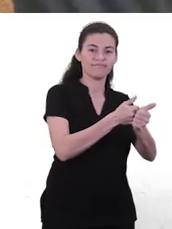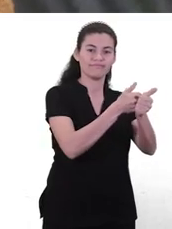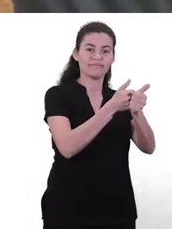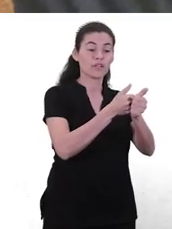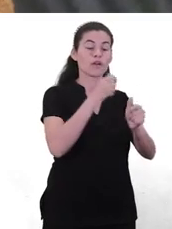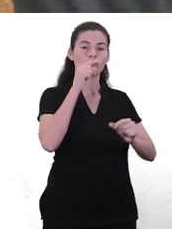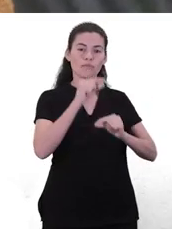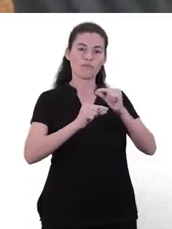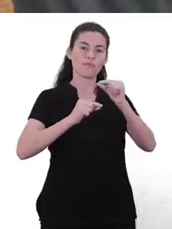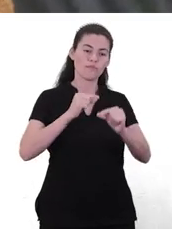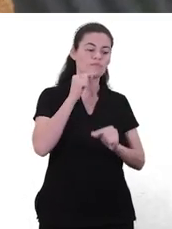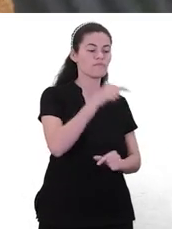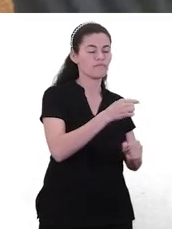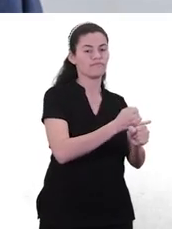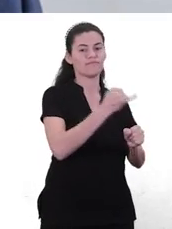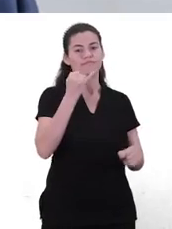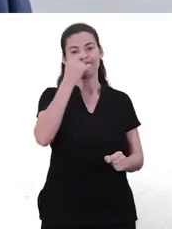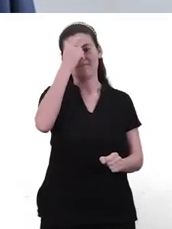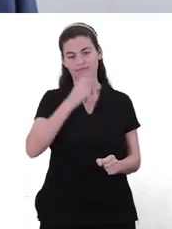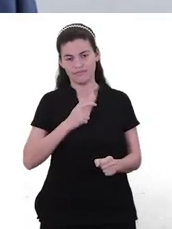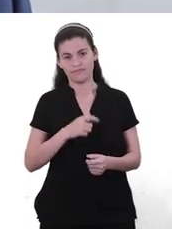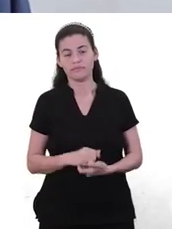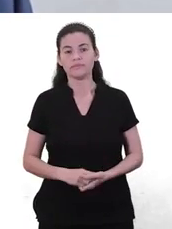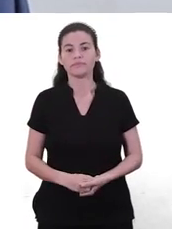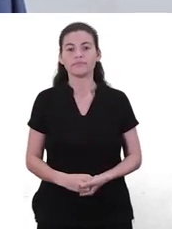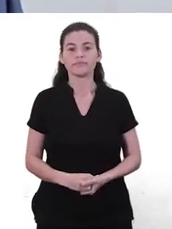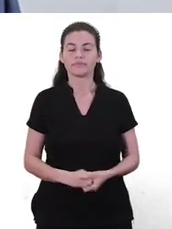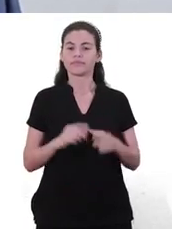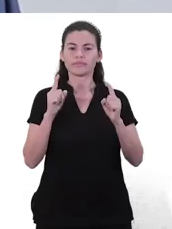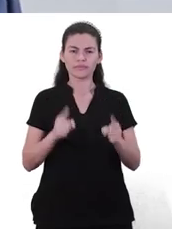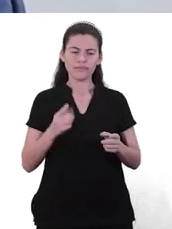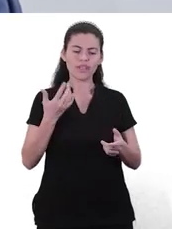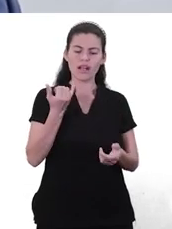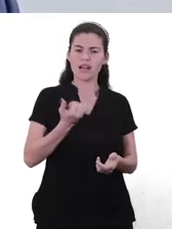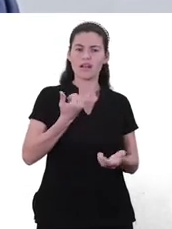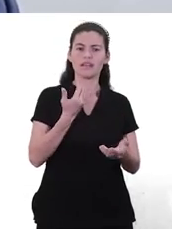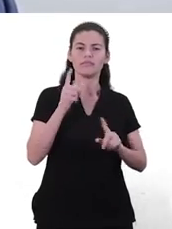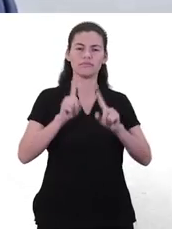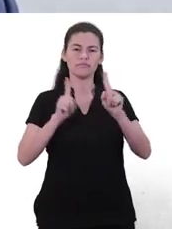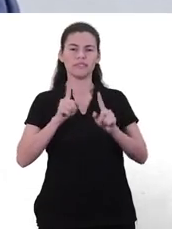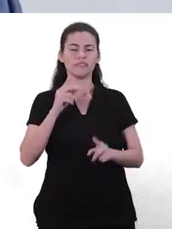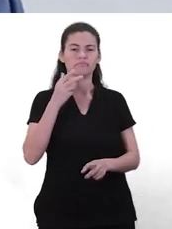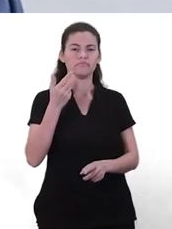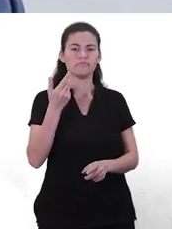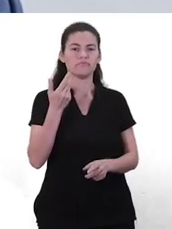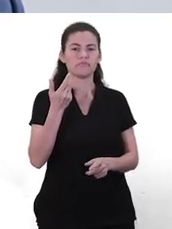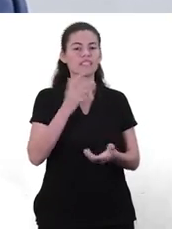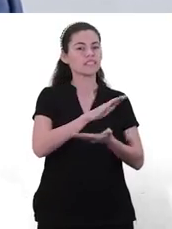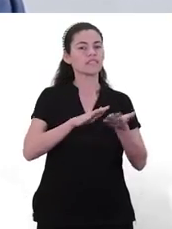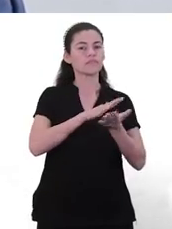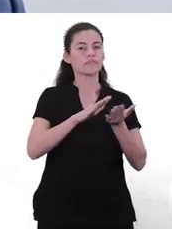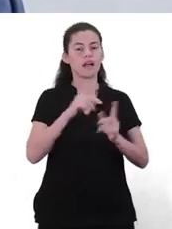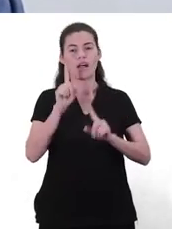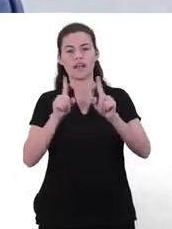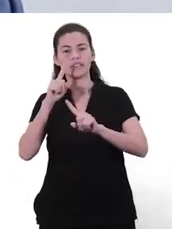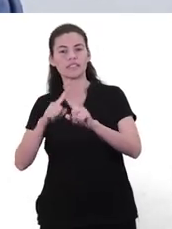autónomo en otros espacios. Y hay una situación que uno puede ver muchas veces en padres, en